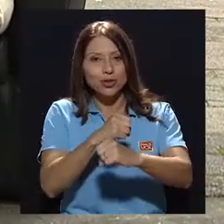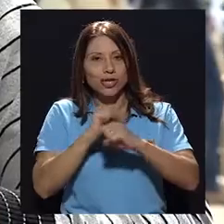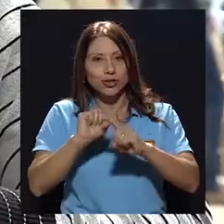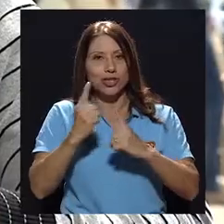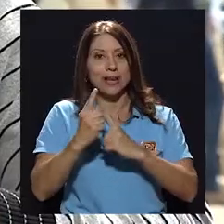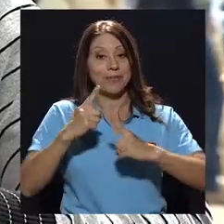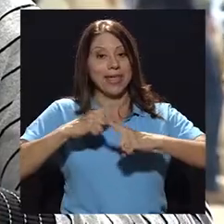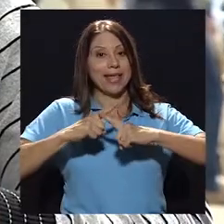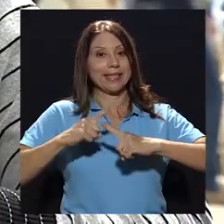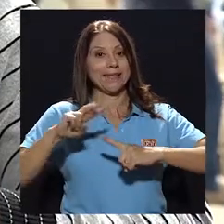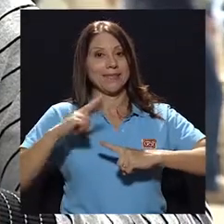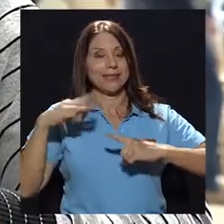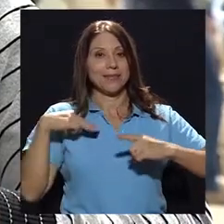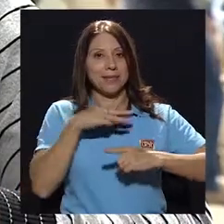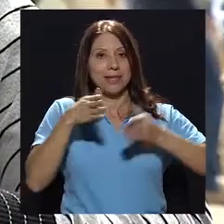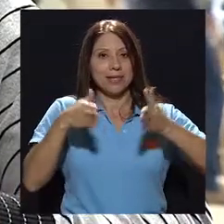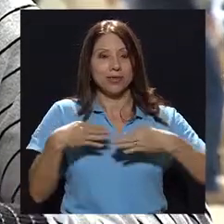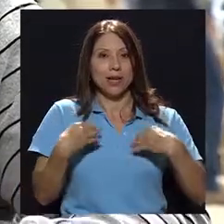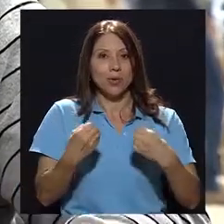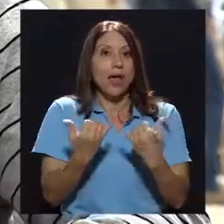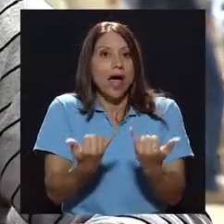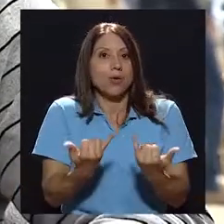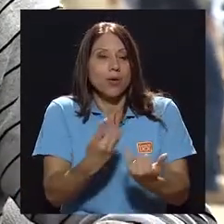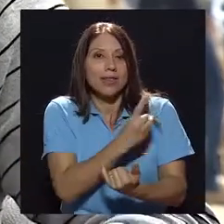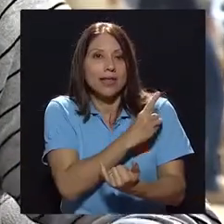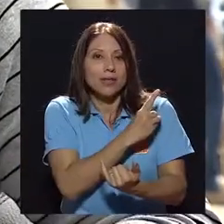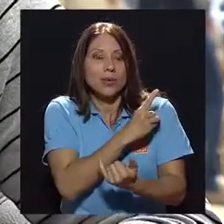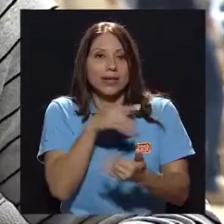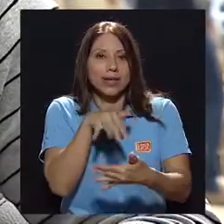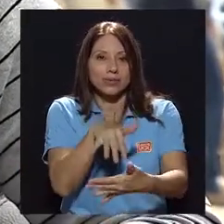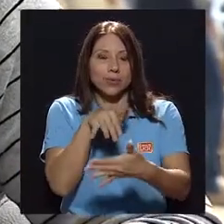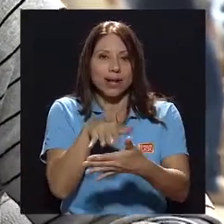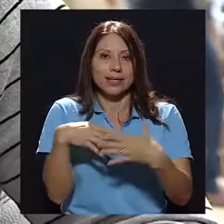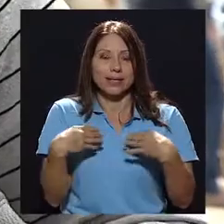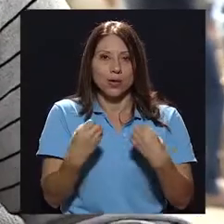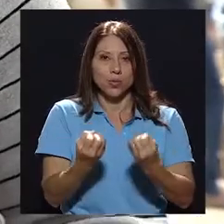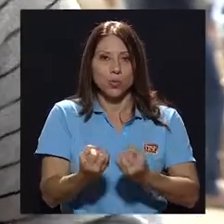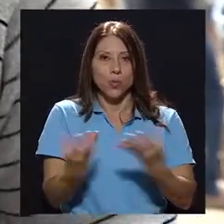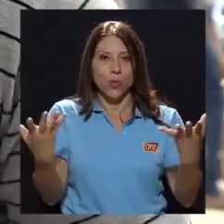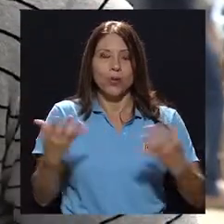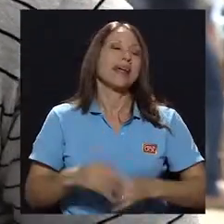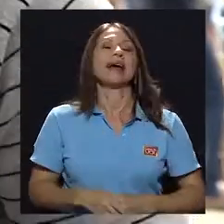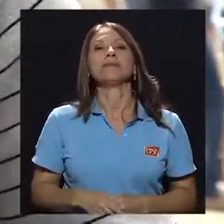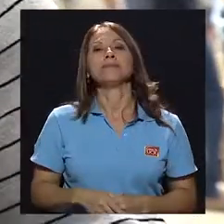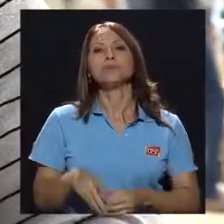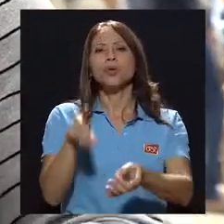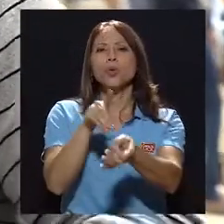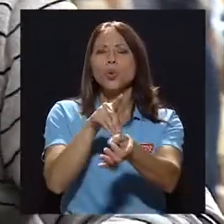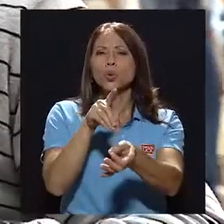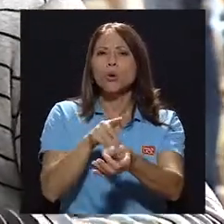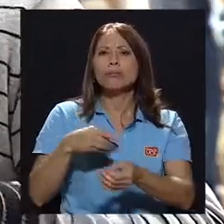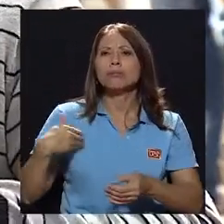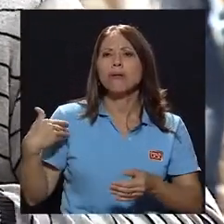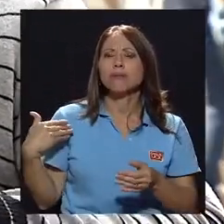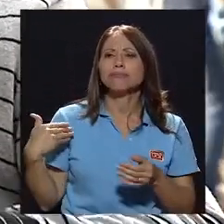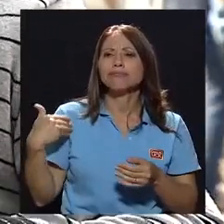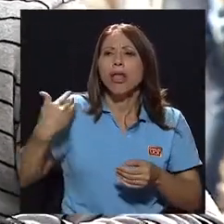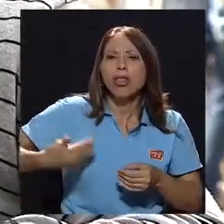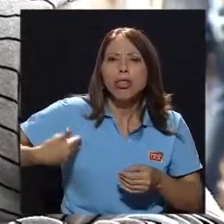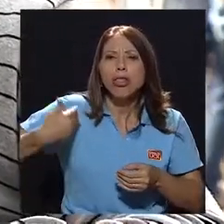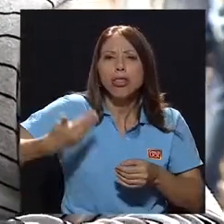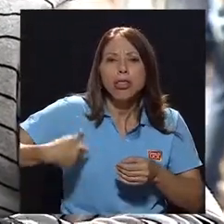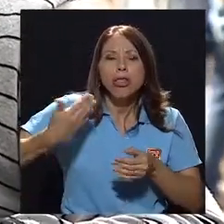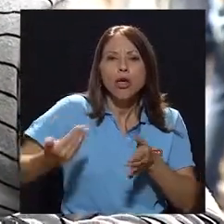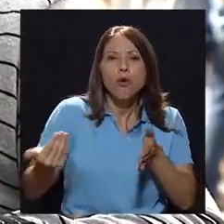ex viceministro de salud y actual director de la Escuela de Salud Pública. Doctor, con mucha frecuencia vemos